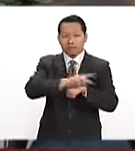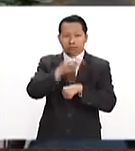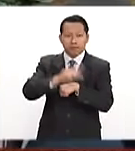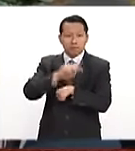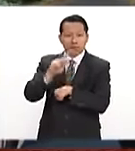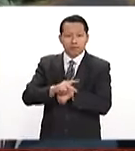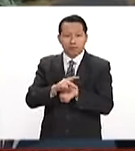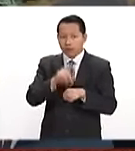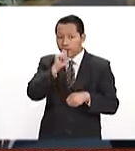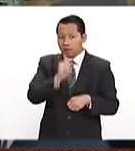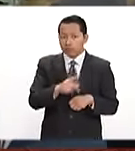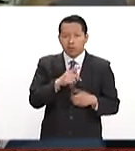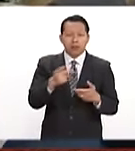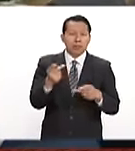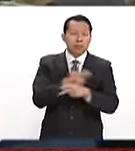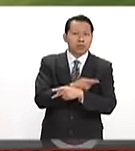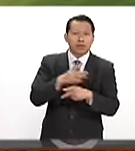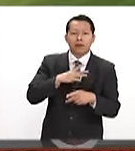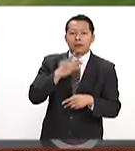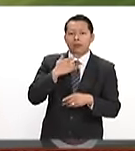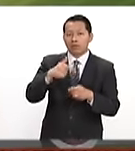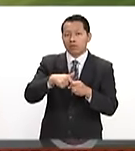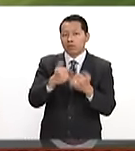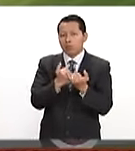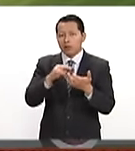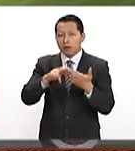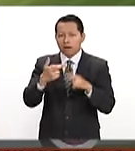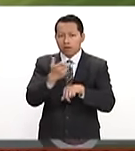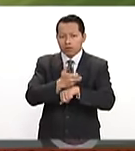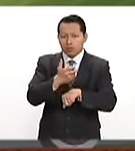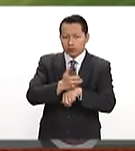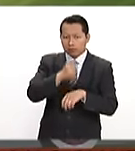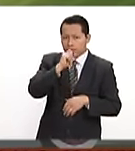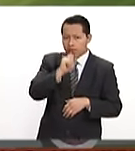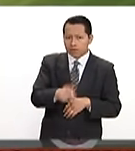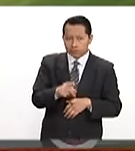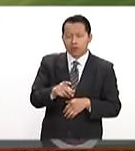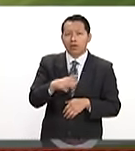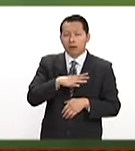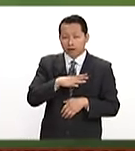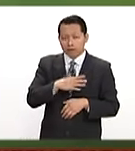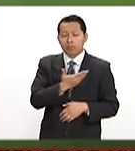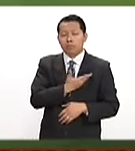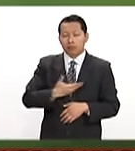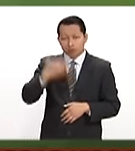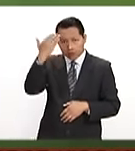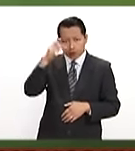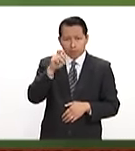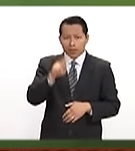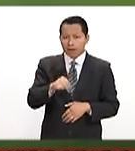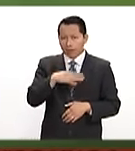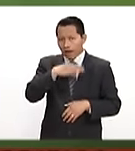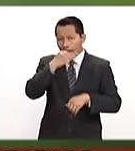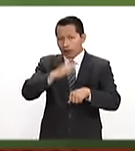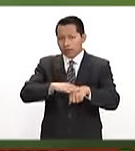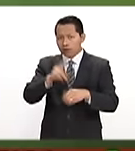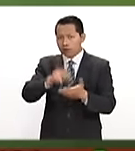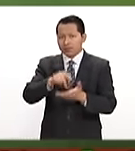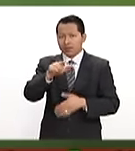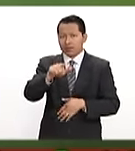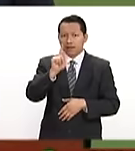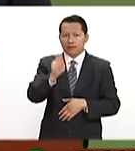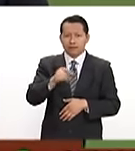volatilidad financiera, los precios de los combustibles y la nueva relación con Estados Unidos, el presidente Enrique Peña Nieto reiteró que 2017